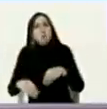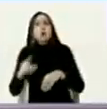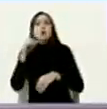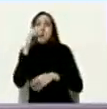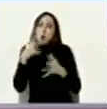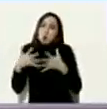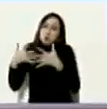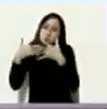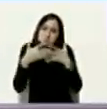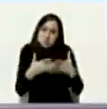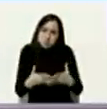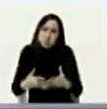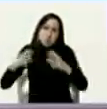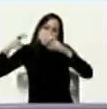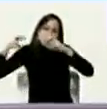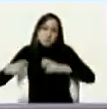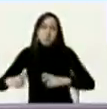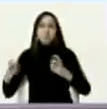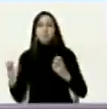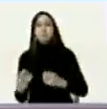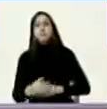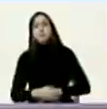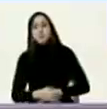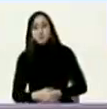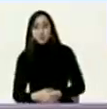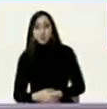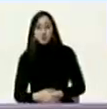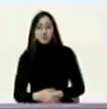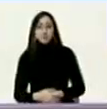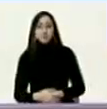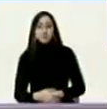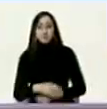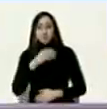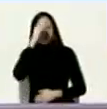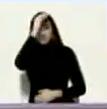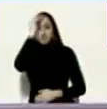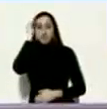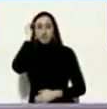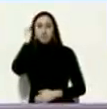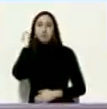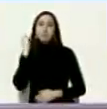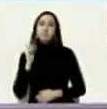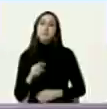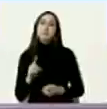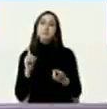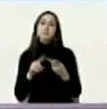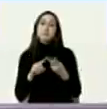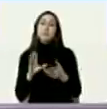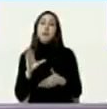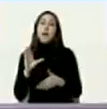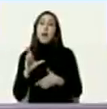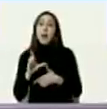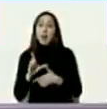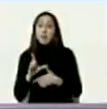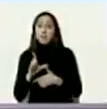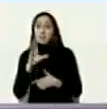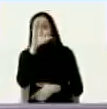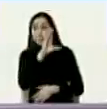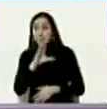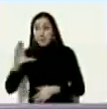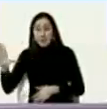Estados Unidos sobre la situación de América Latina y el Caribe yo creo que